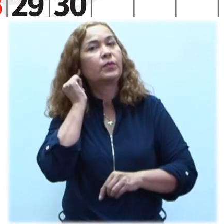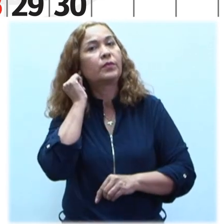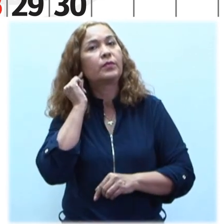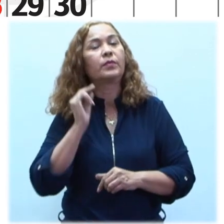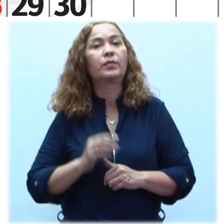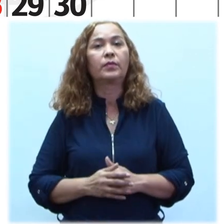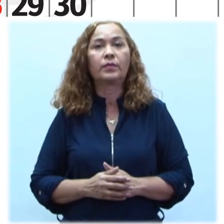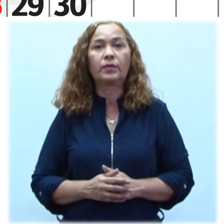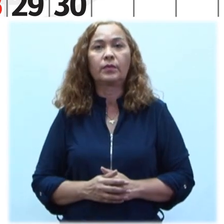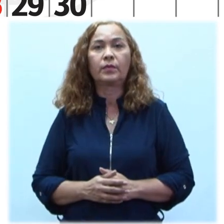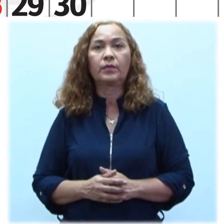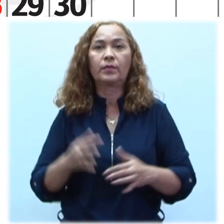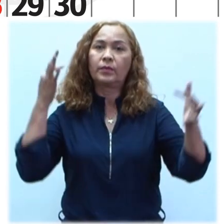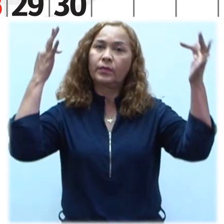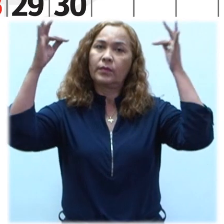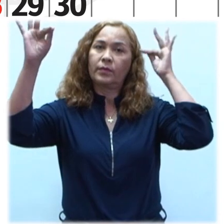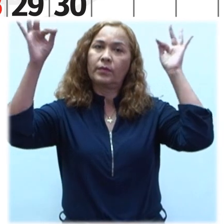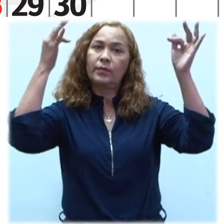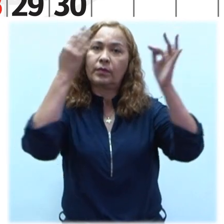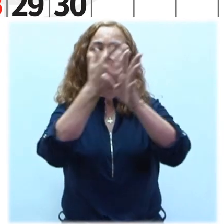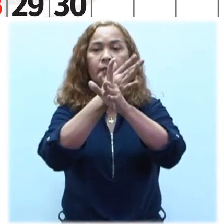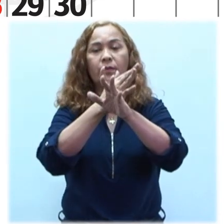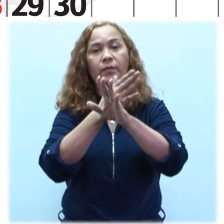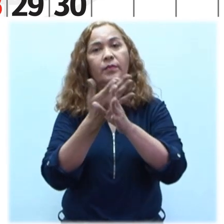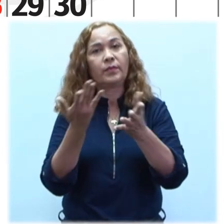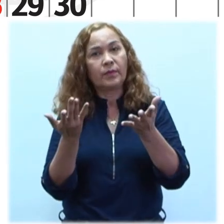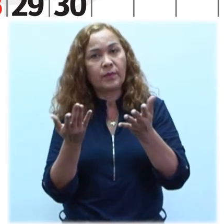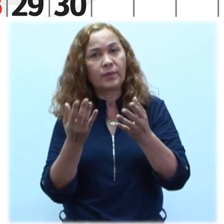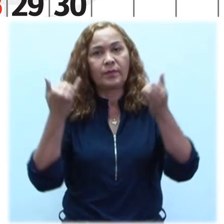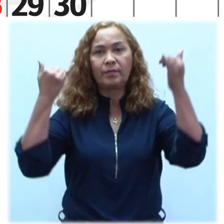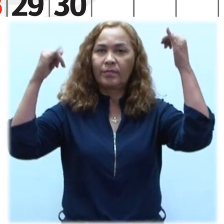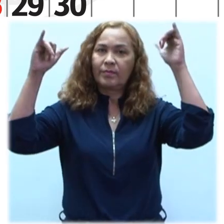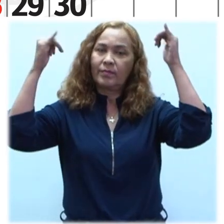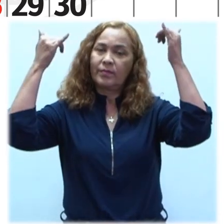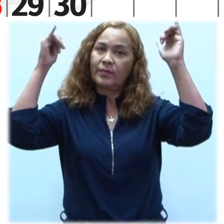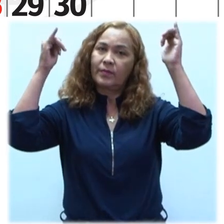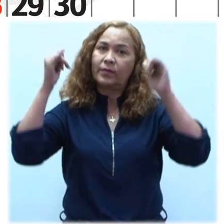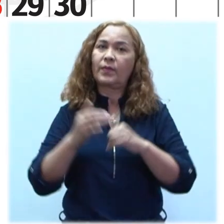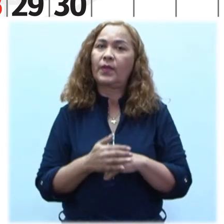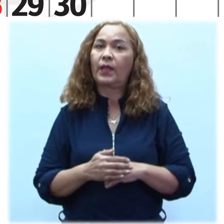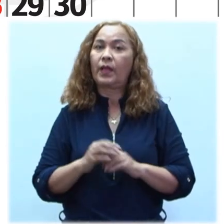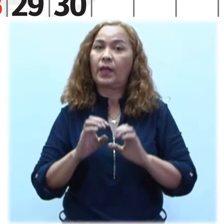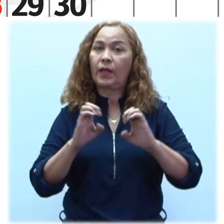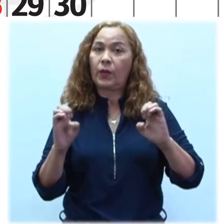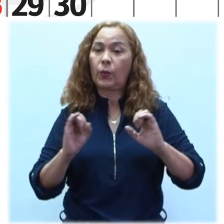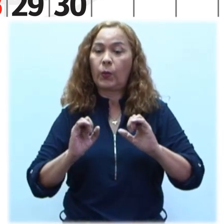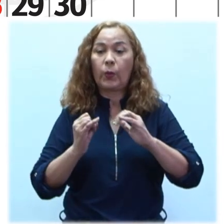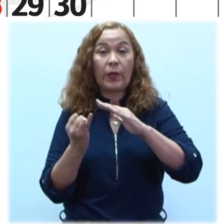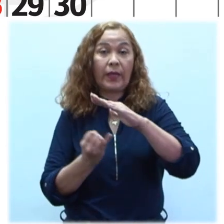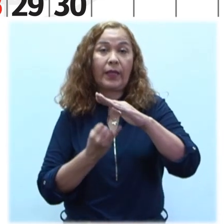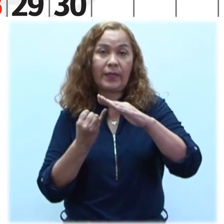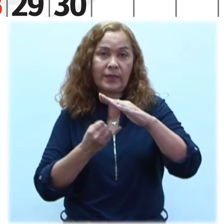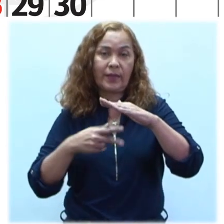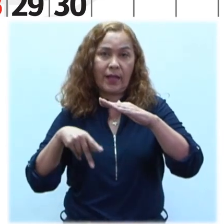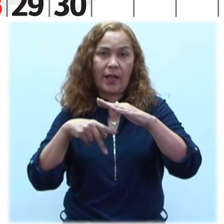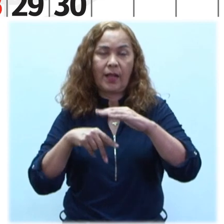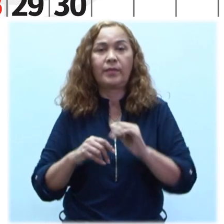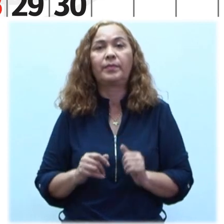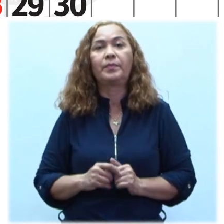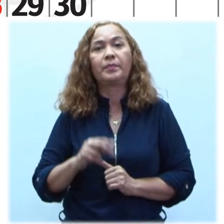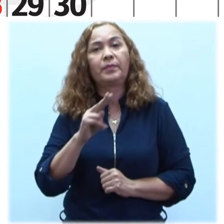contra la Mujer Festival de Juegos Lúdicos Recreativos en Educación Inicial